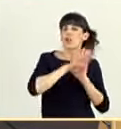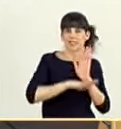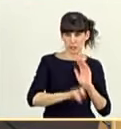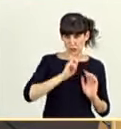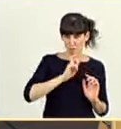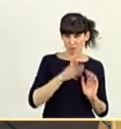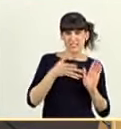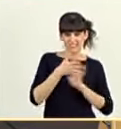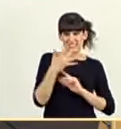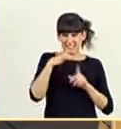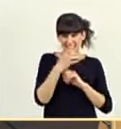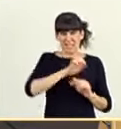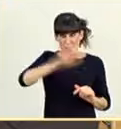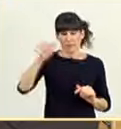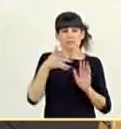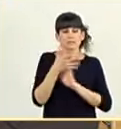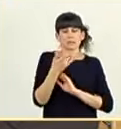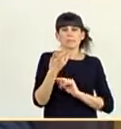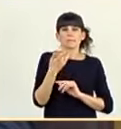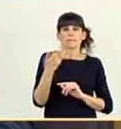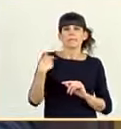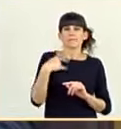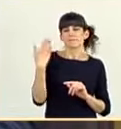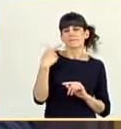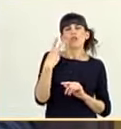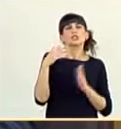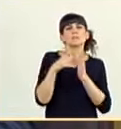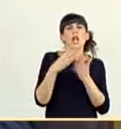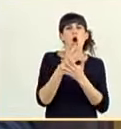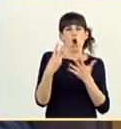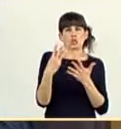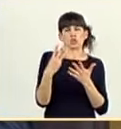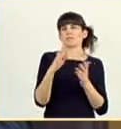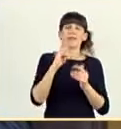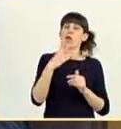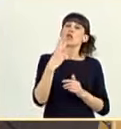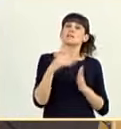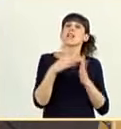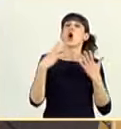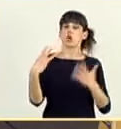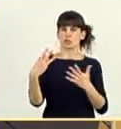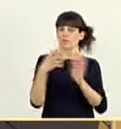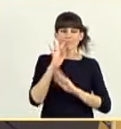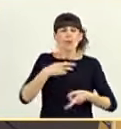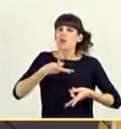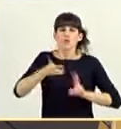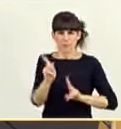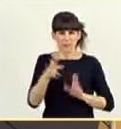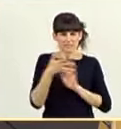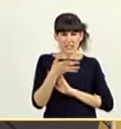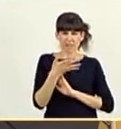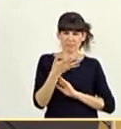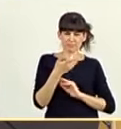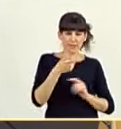europeo del Pacto Europeo sobre Migración y Asilo de 2008 no permite regularizaciones